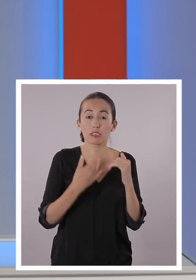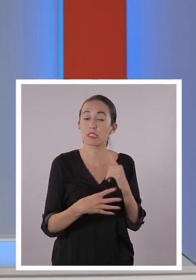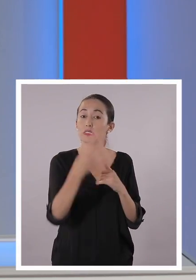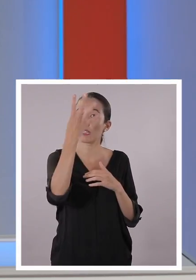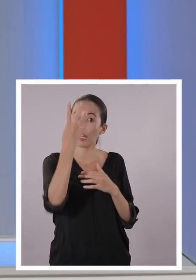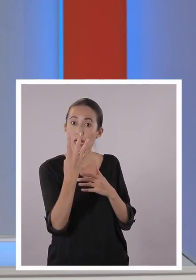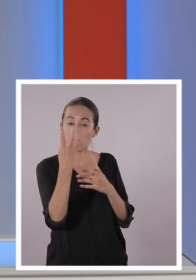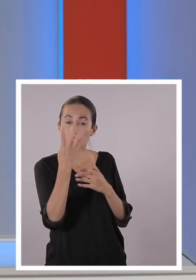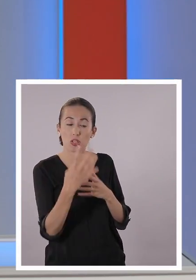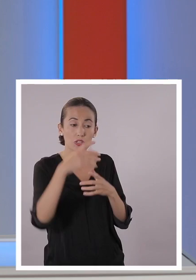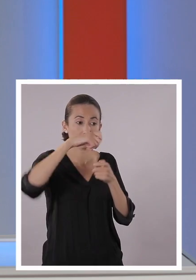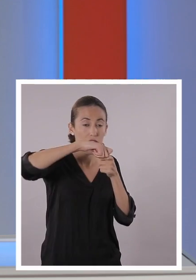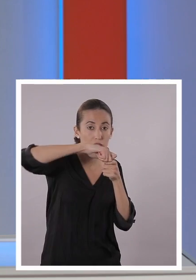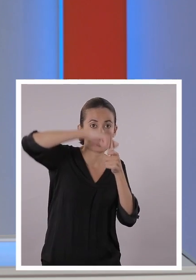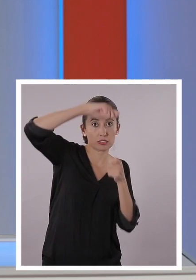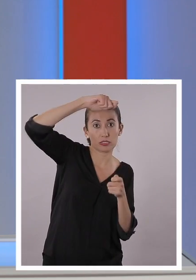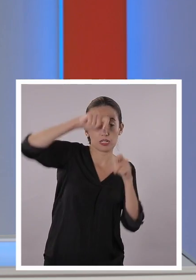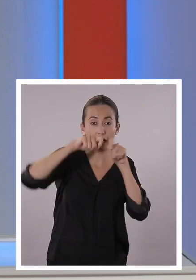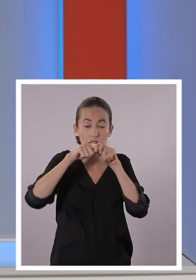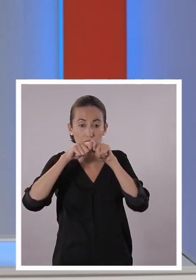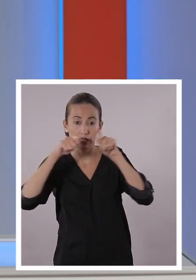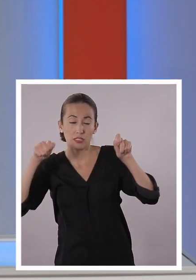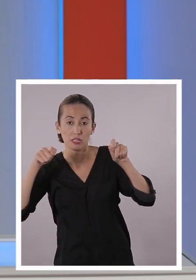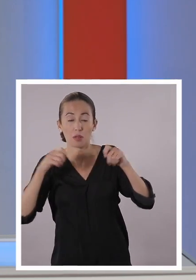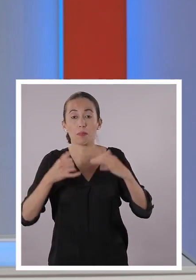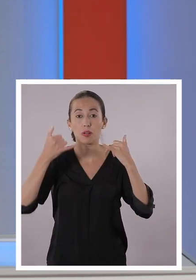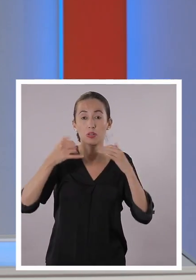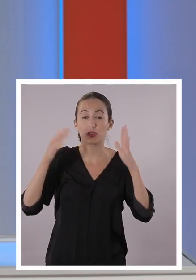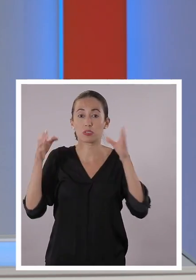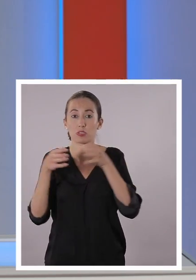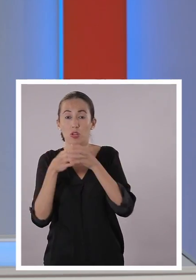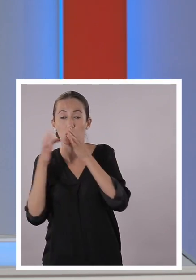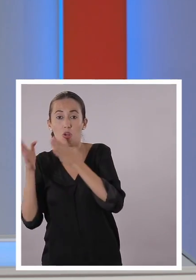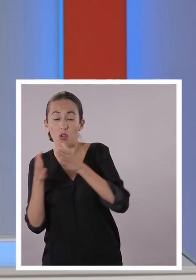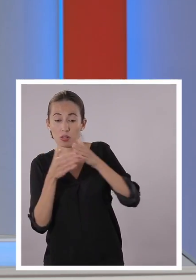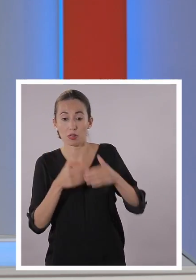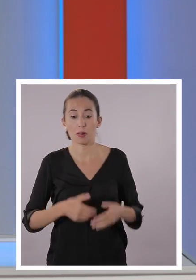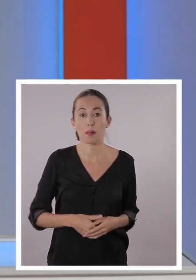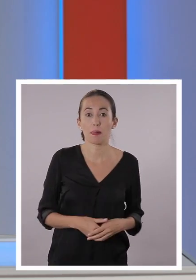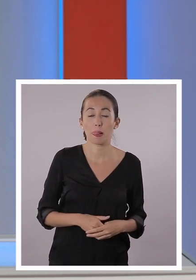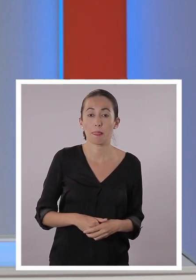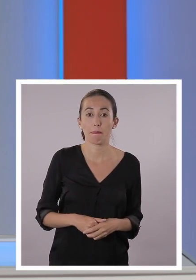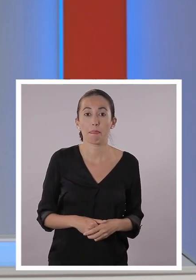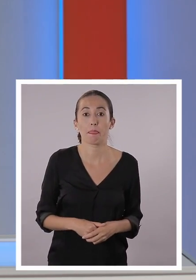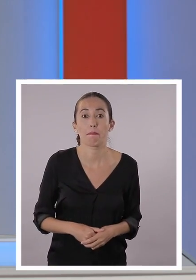lado vamos a decir que mide 14 centímetros, un poco más grande, ¿les parece? Lo medimos nuevamente en la regla.